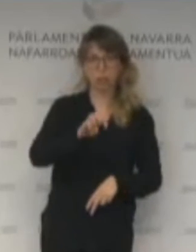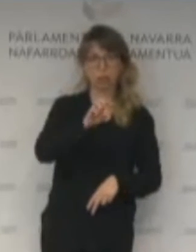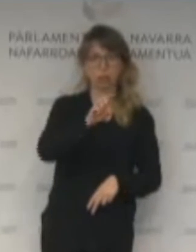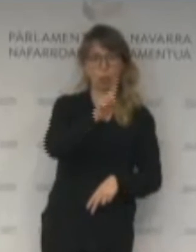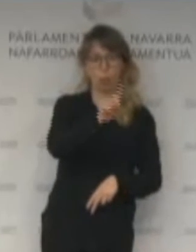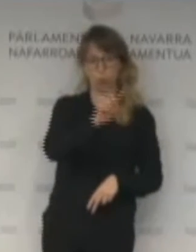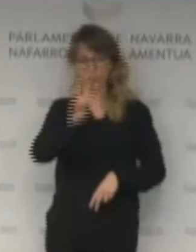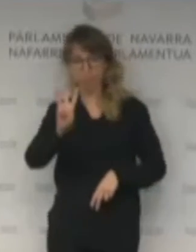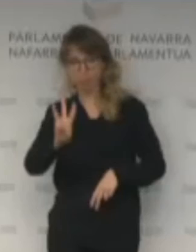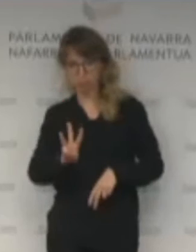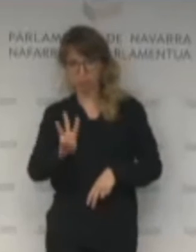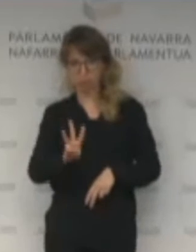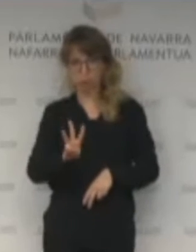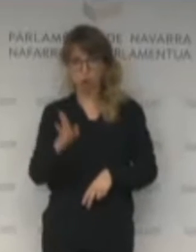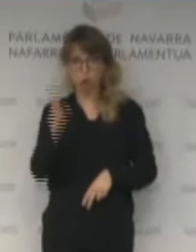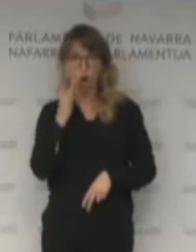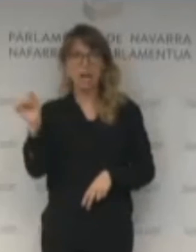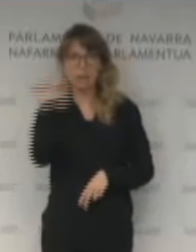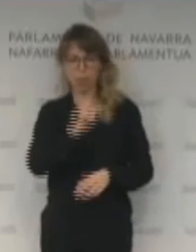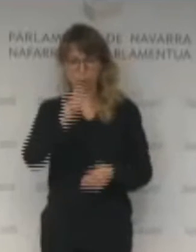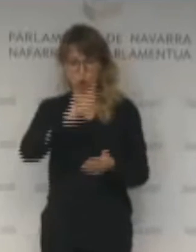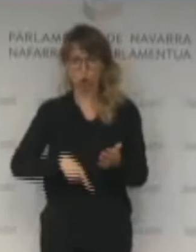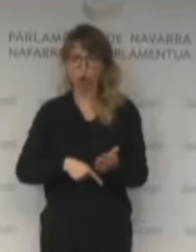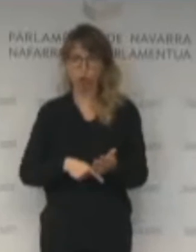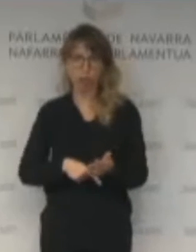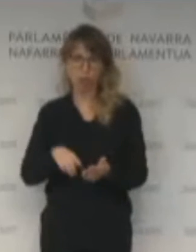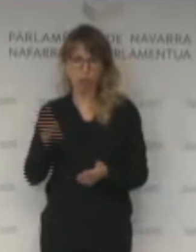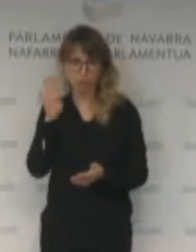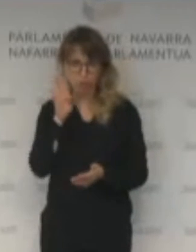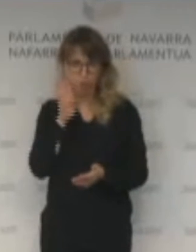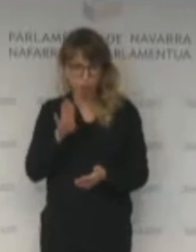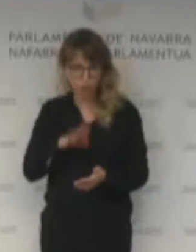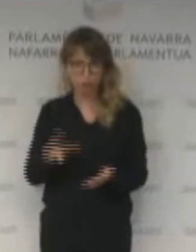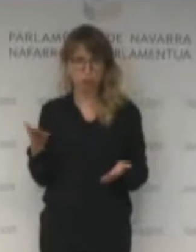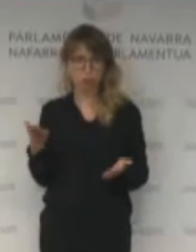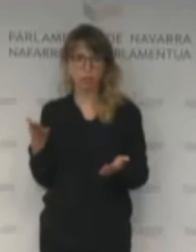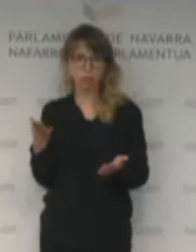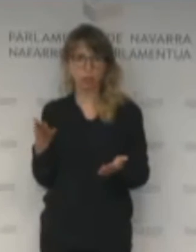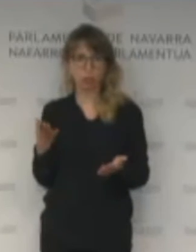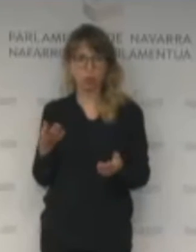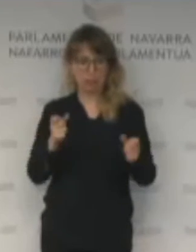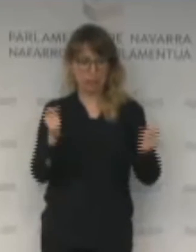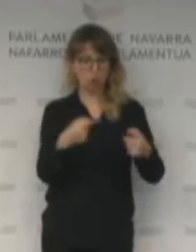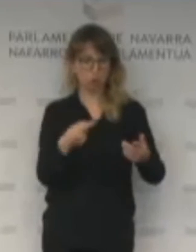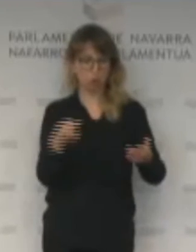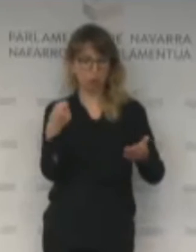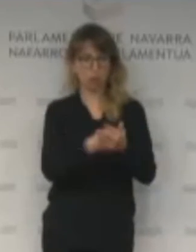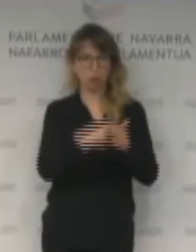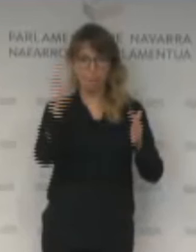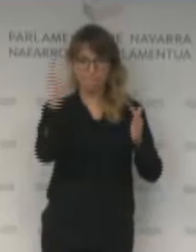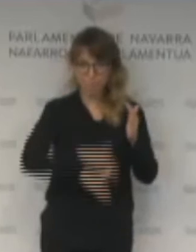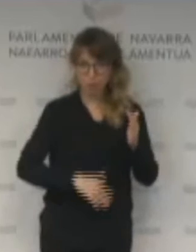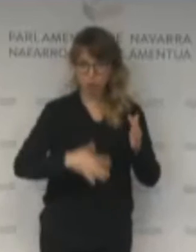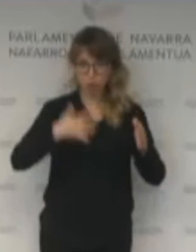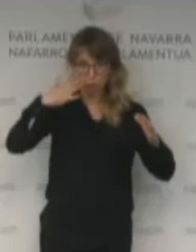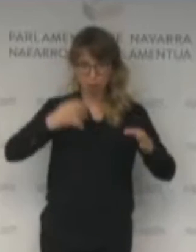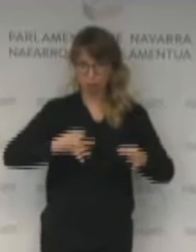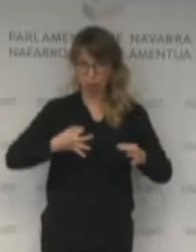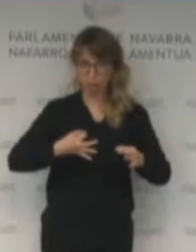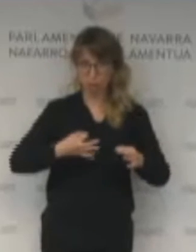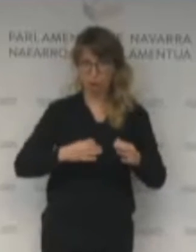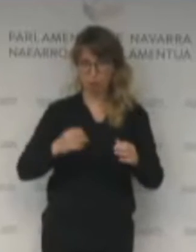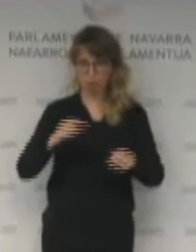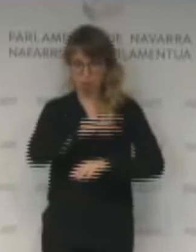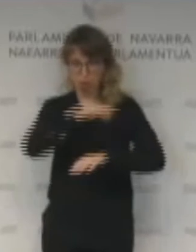limpiadoras sin contrato con contratos fraudulentos, donde cotizan por mucho menos y muchas menos horas que las reales, personas con